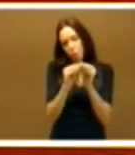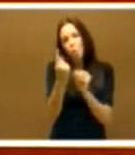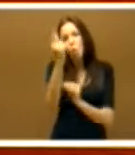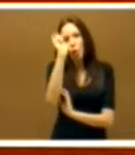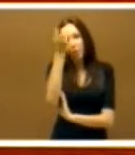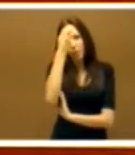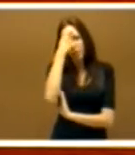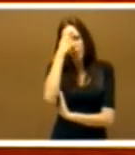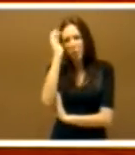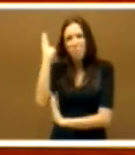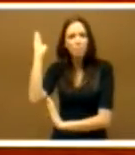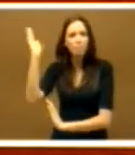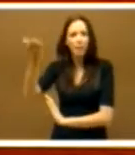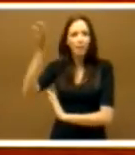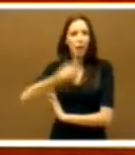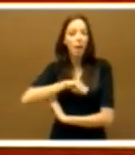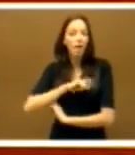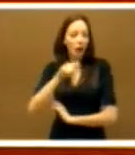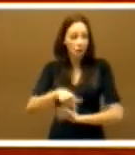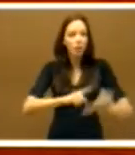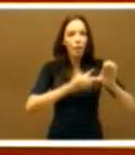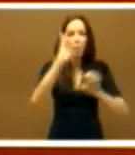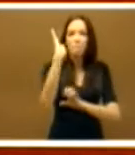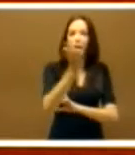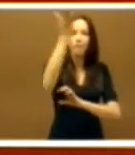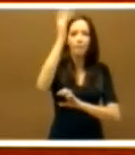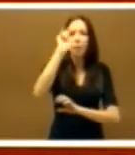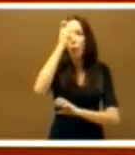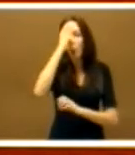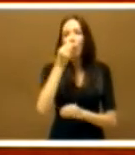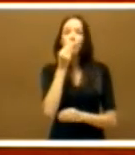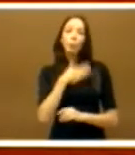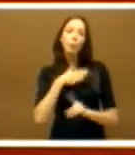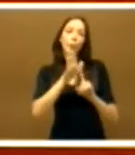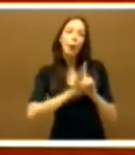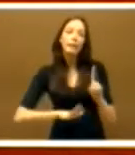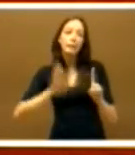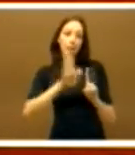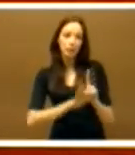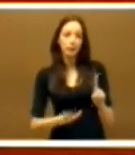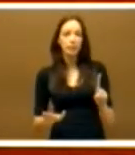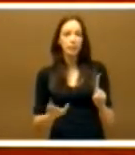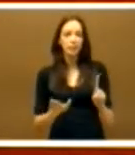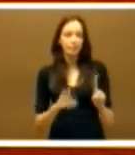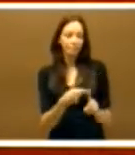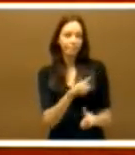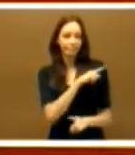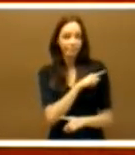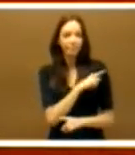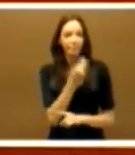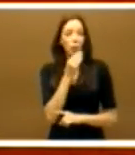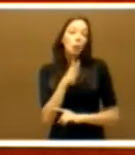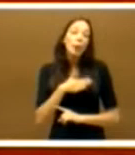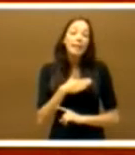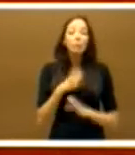muy dañino para España y para Extremadura, como ha sido el buenismo. el buenismo que han desplegado los socialistas ha